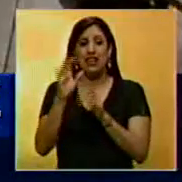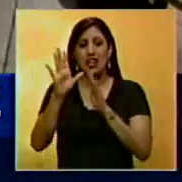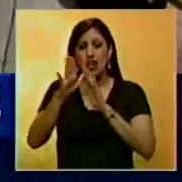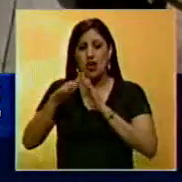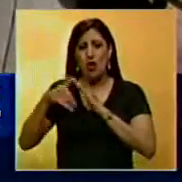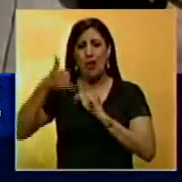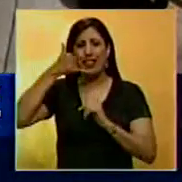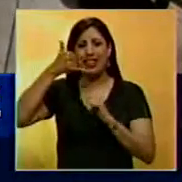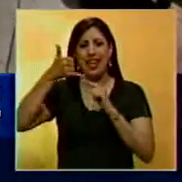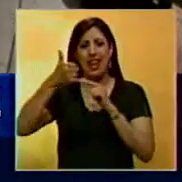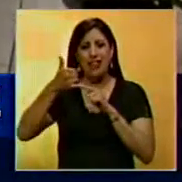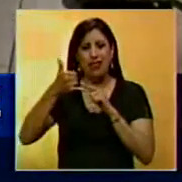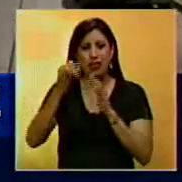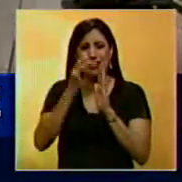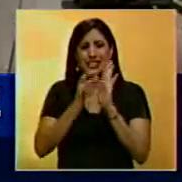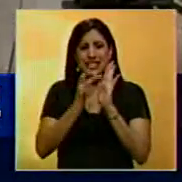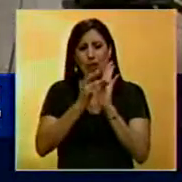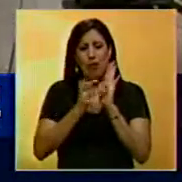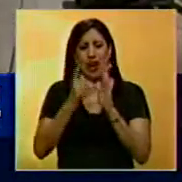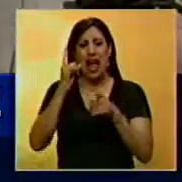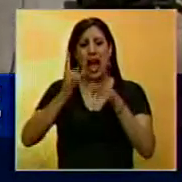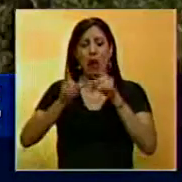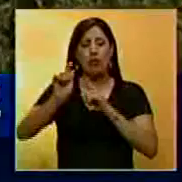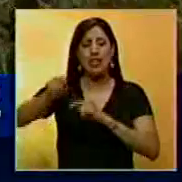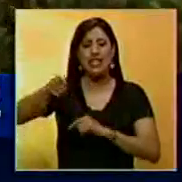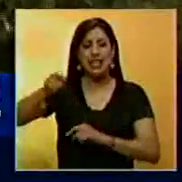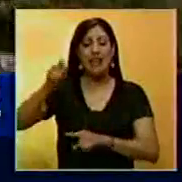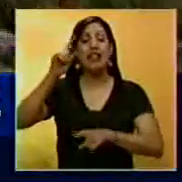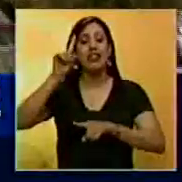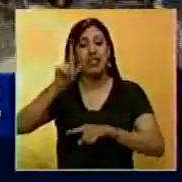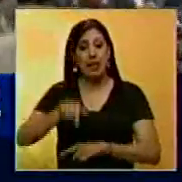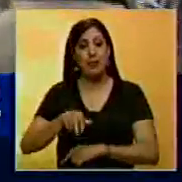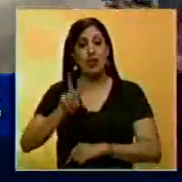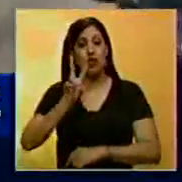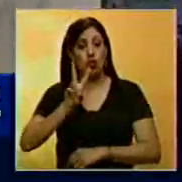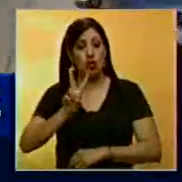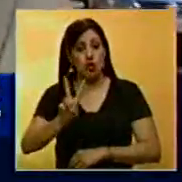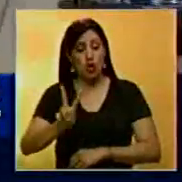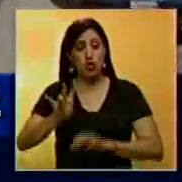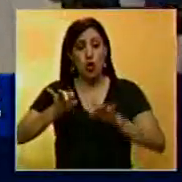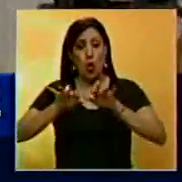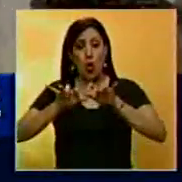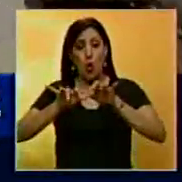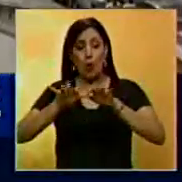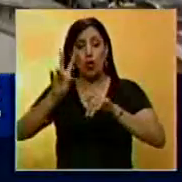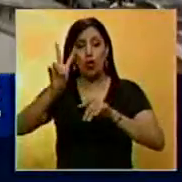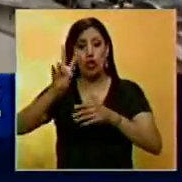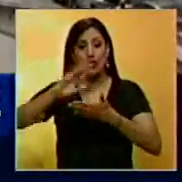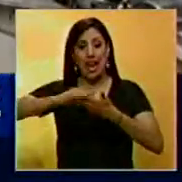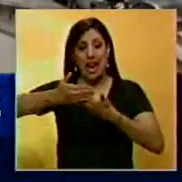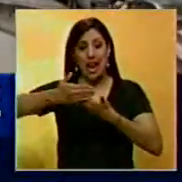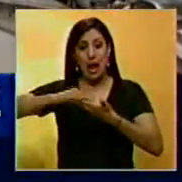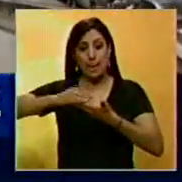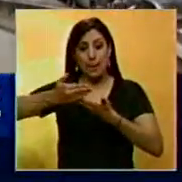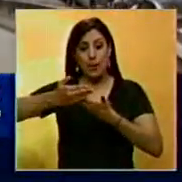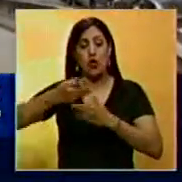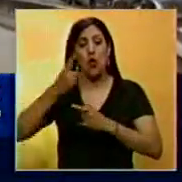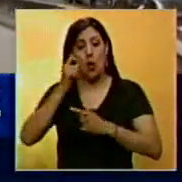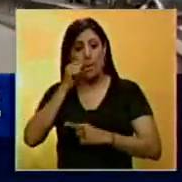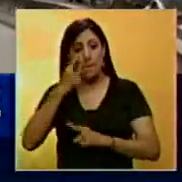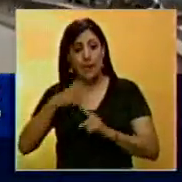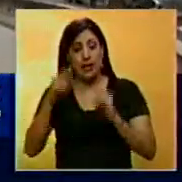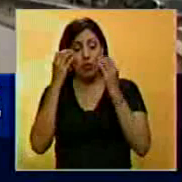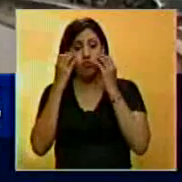sustraído teléfonos celulares, algunas llaves de seguridad y también dos computadoras, dos laptops. Dos. Él, sin embargo,